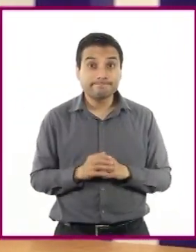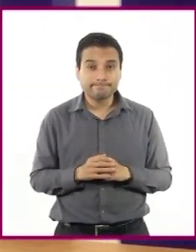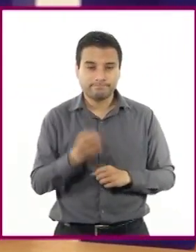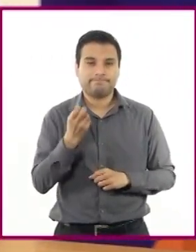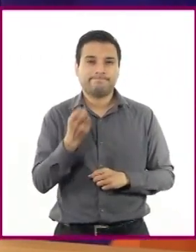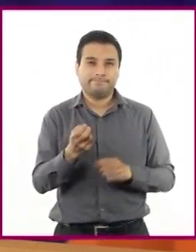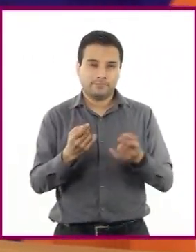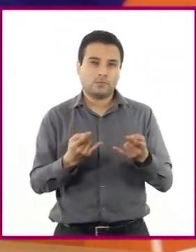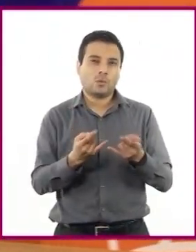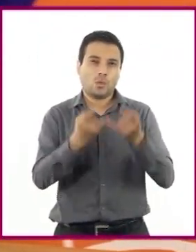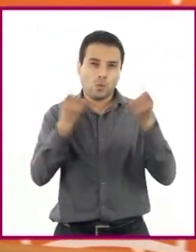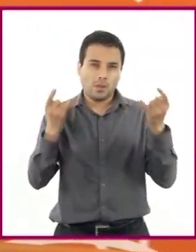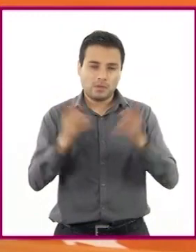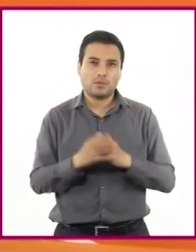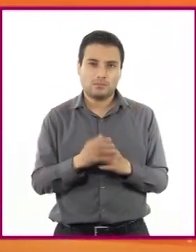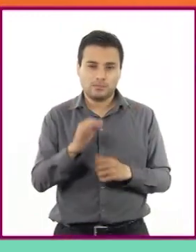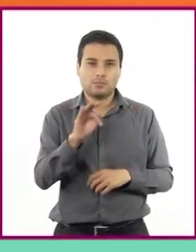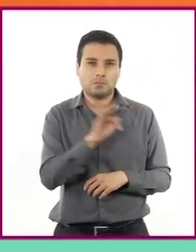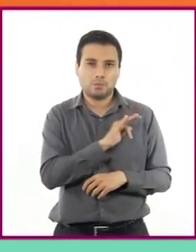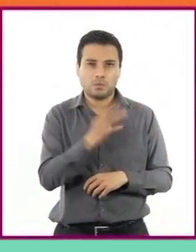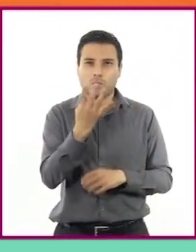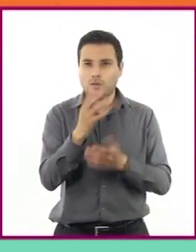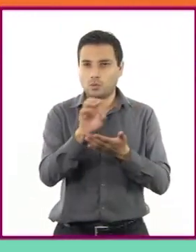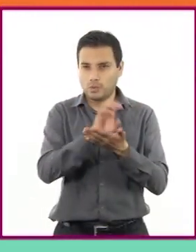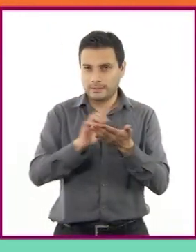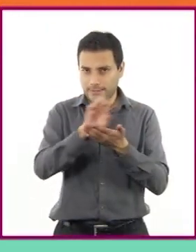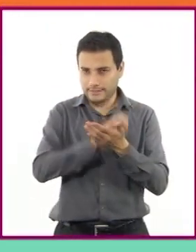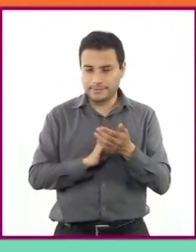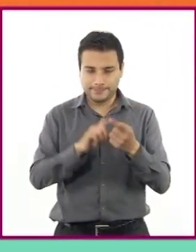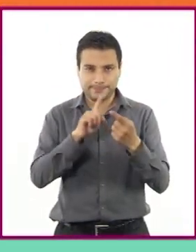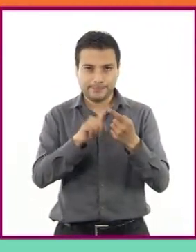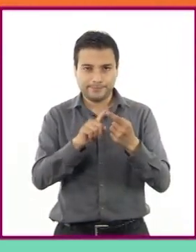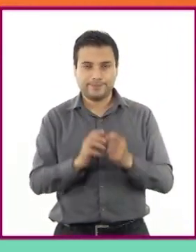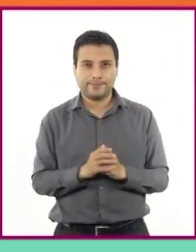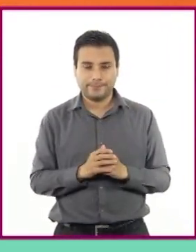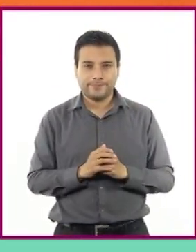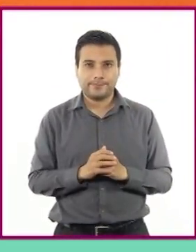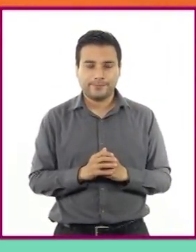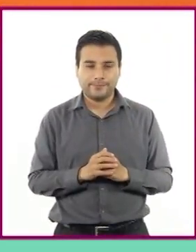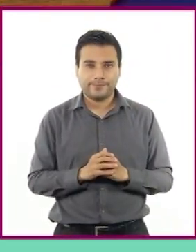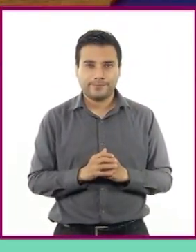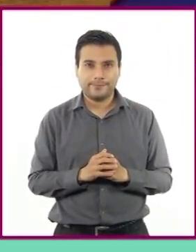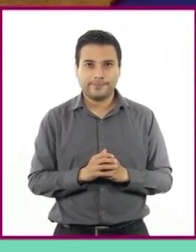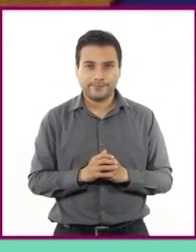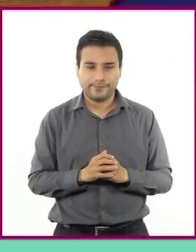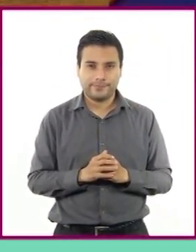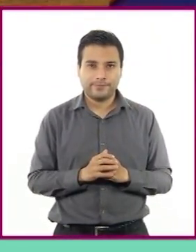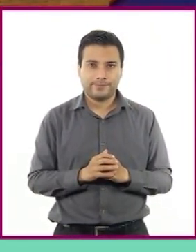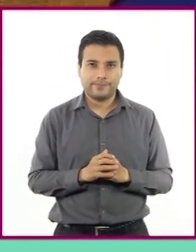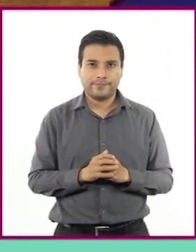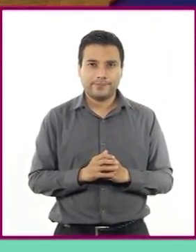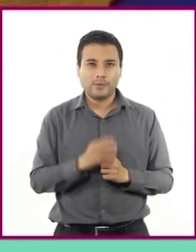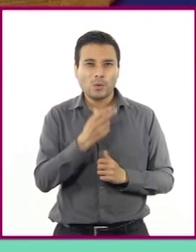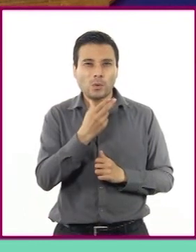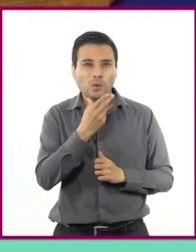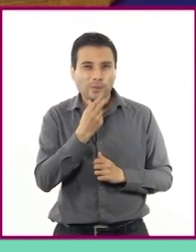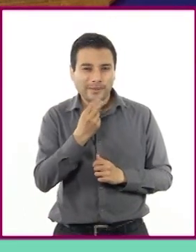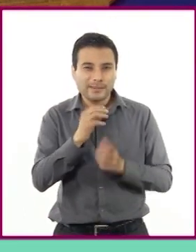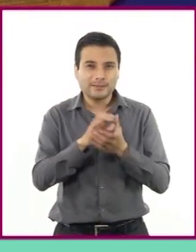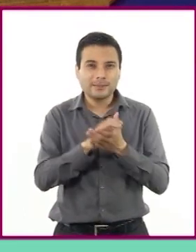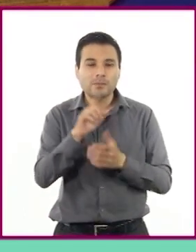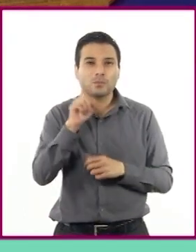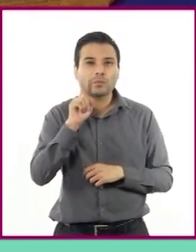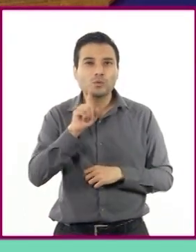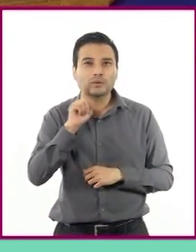cuento, pueden ser cuatro escenas. La primera, cuando se narra la relación del protagonista y su esposa